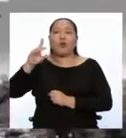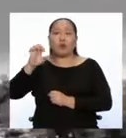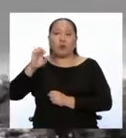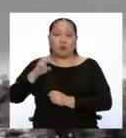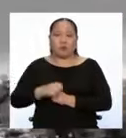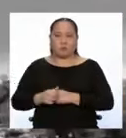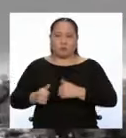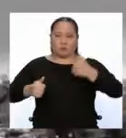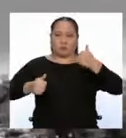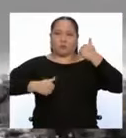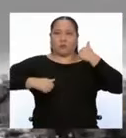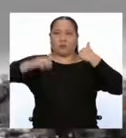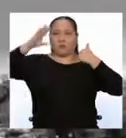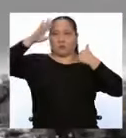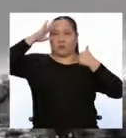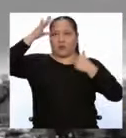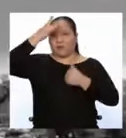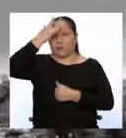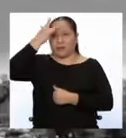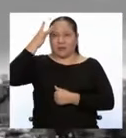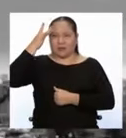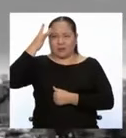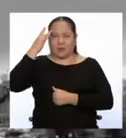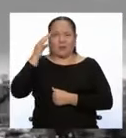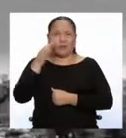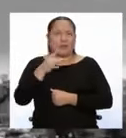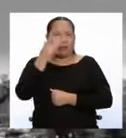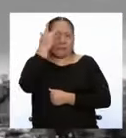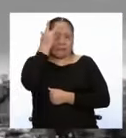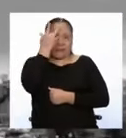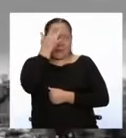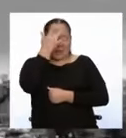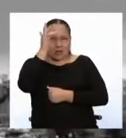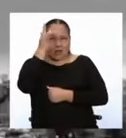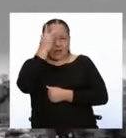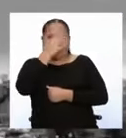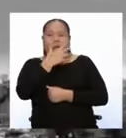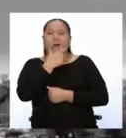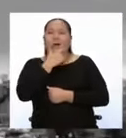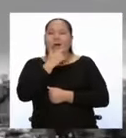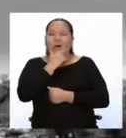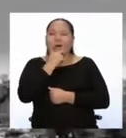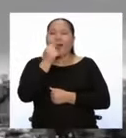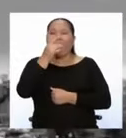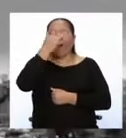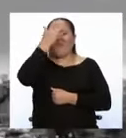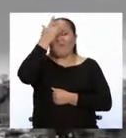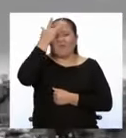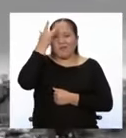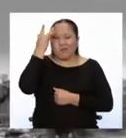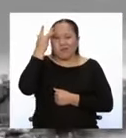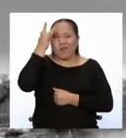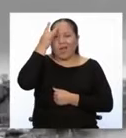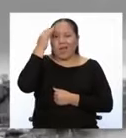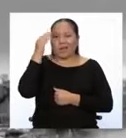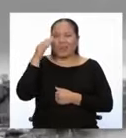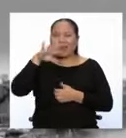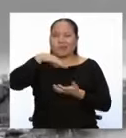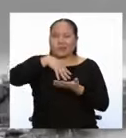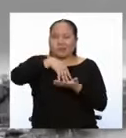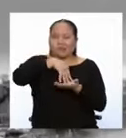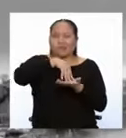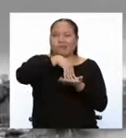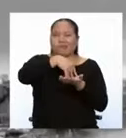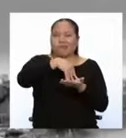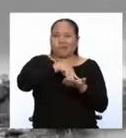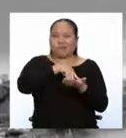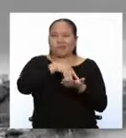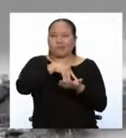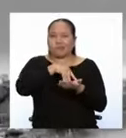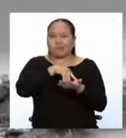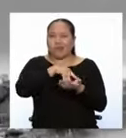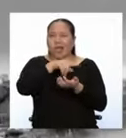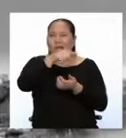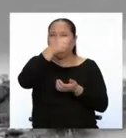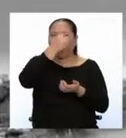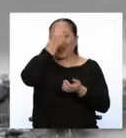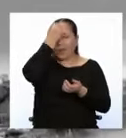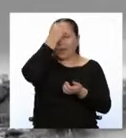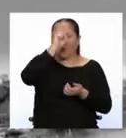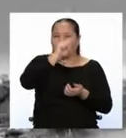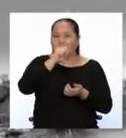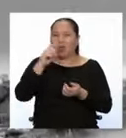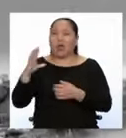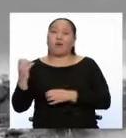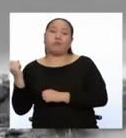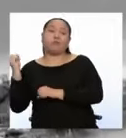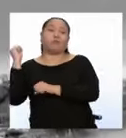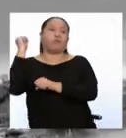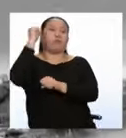militar francés recontra Mosca que aprovechó la inestabilidad de Francia, debido al tema de la revolución, para llegar al poder de este país por